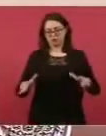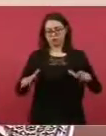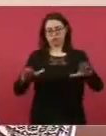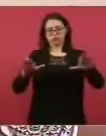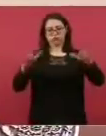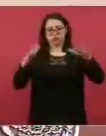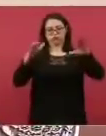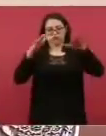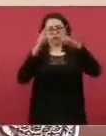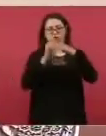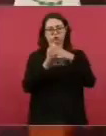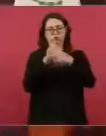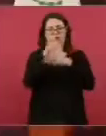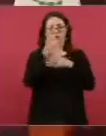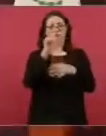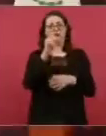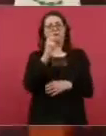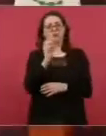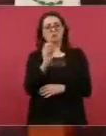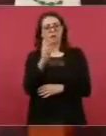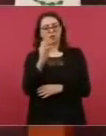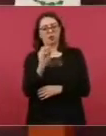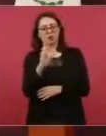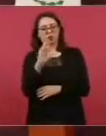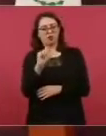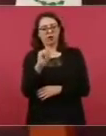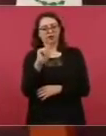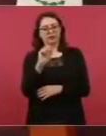a caminar, que lo he hecho varias veces,